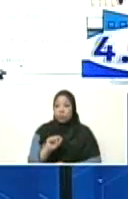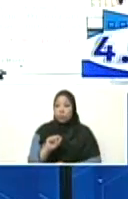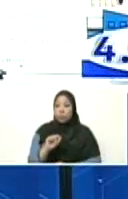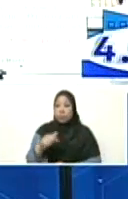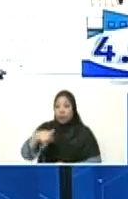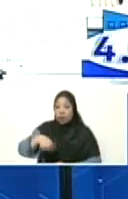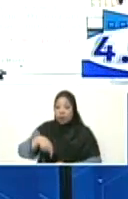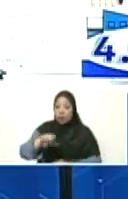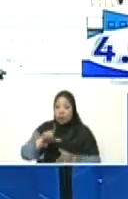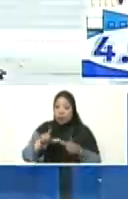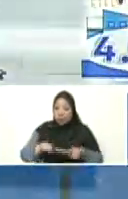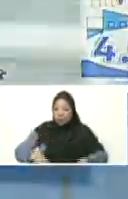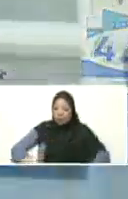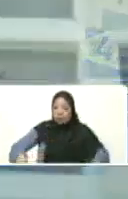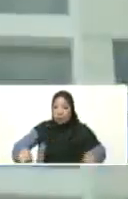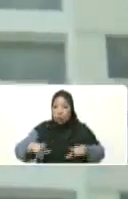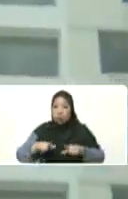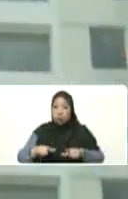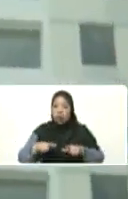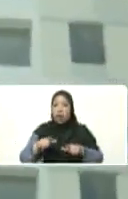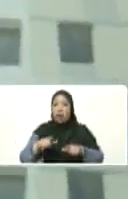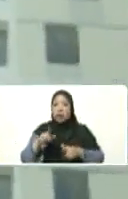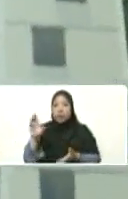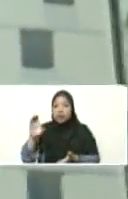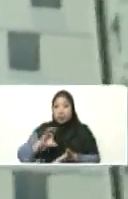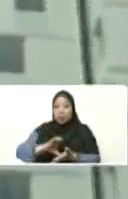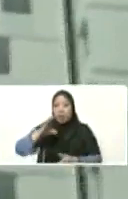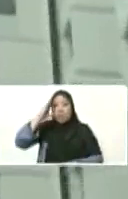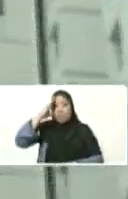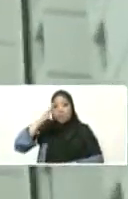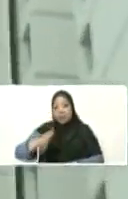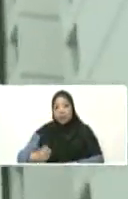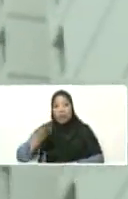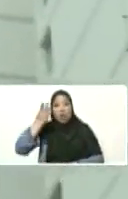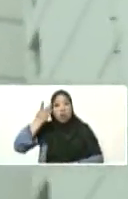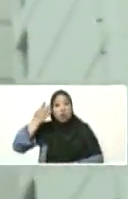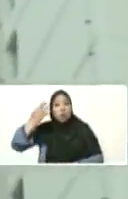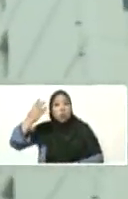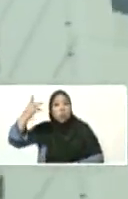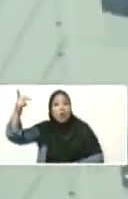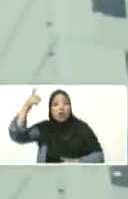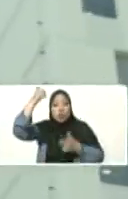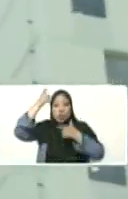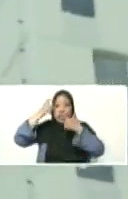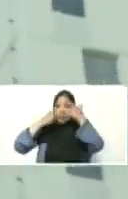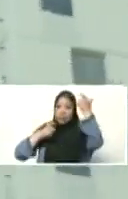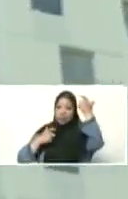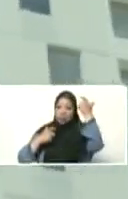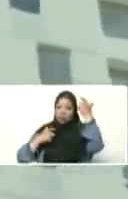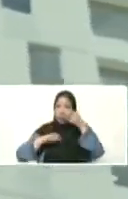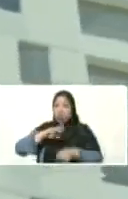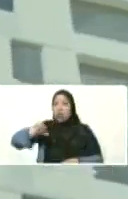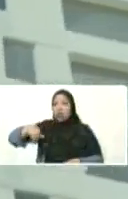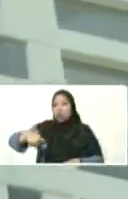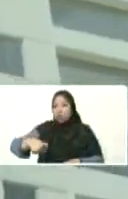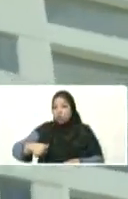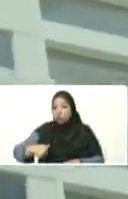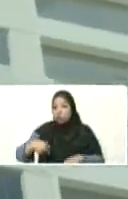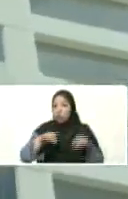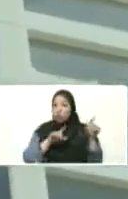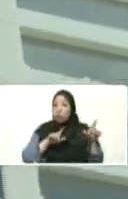Ciudatiuna. Un sueño de nuestro comandante Hugo Chávez que vamos nosotros completando. Vamos haciendo realidad